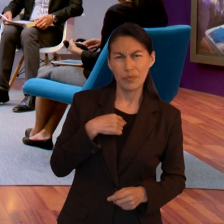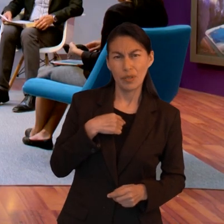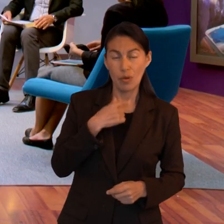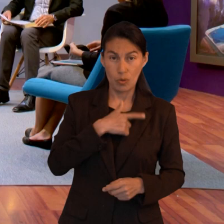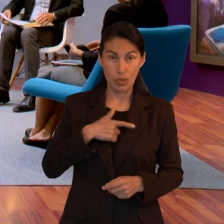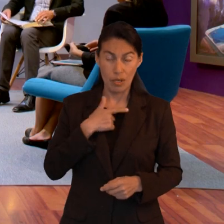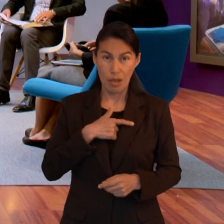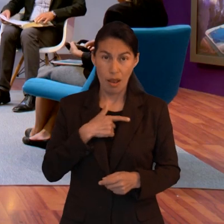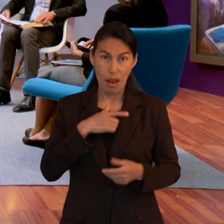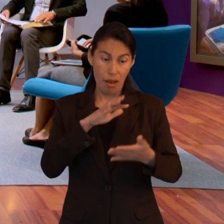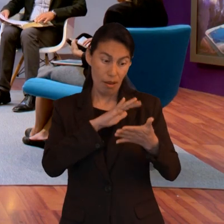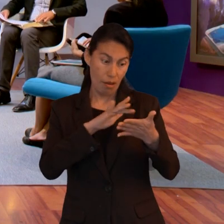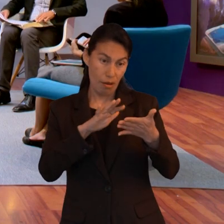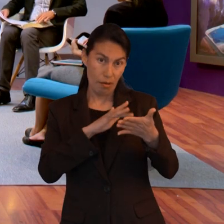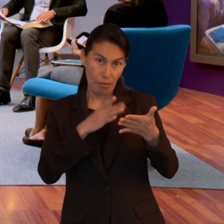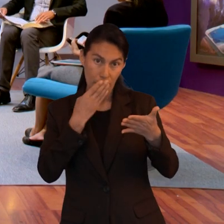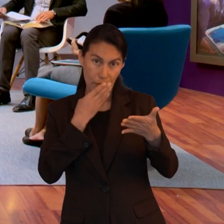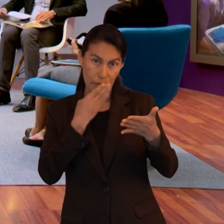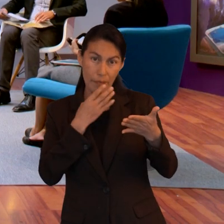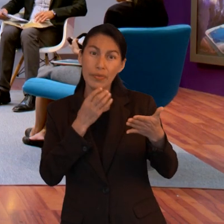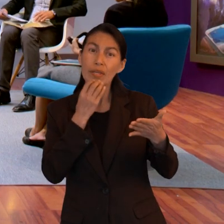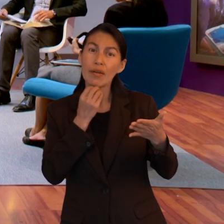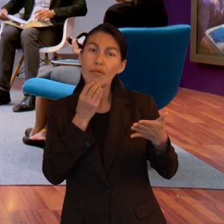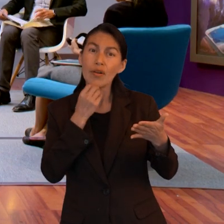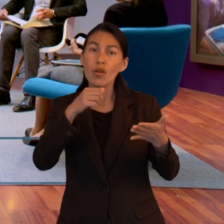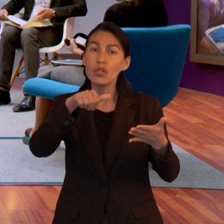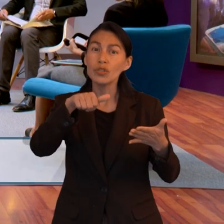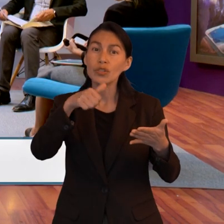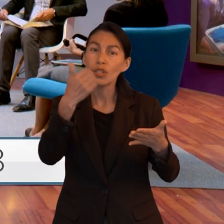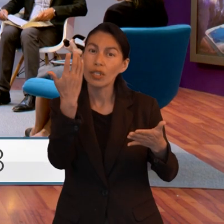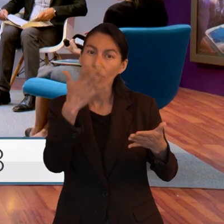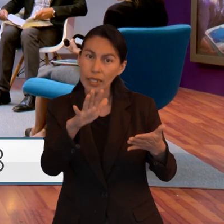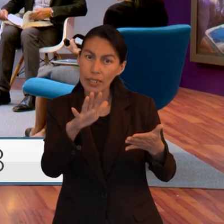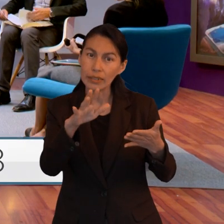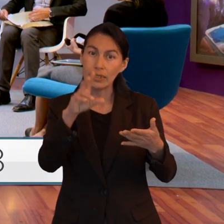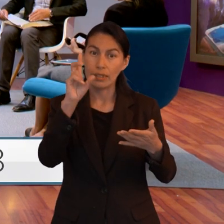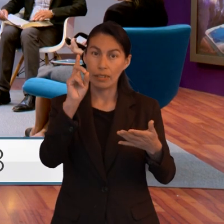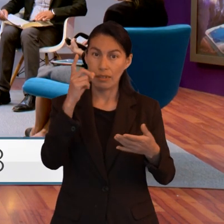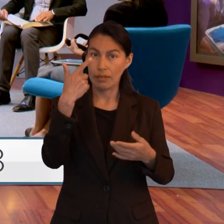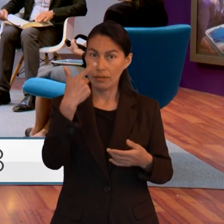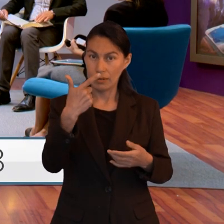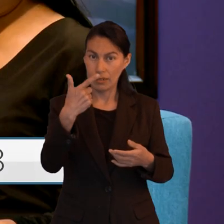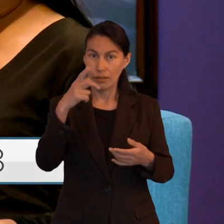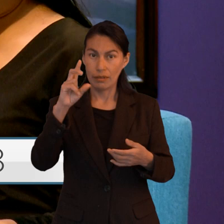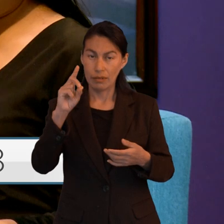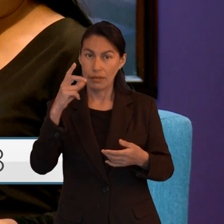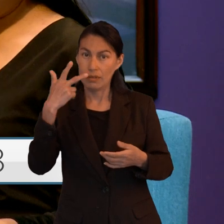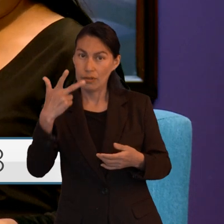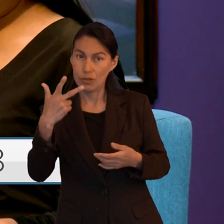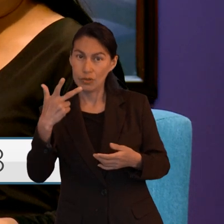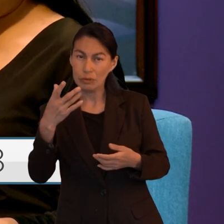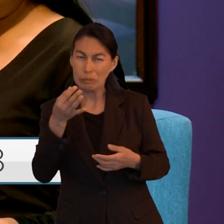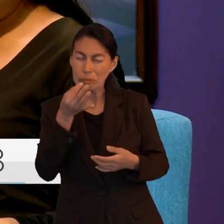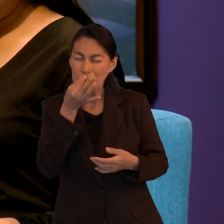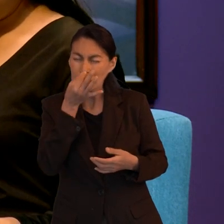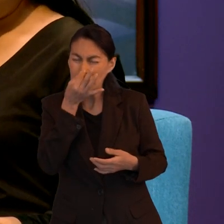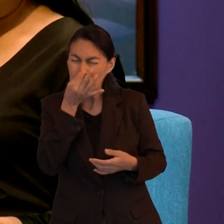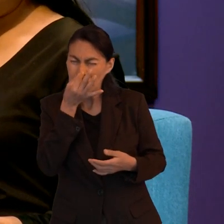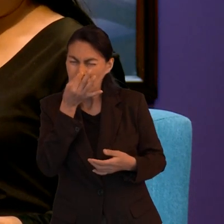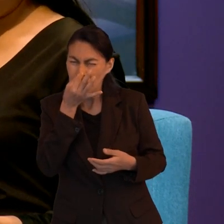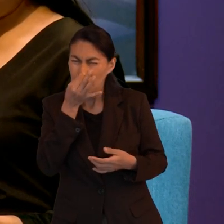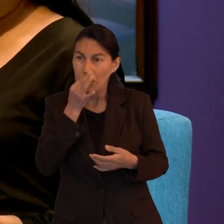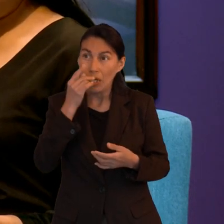que fue Hebreos 10, 37 y 38, que dice, Porque aún un poquito y el que ha de venir vendrá y no tardará,